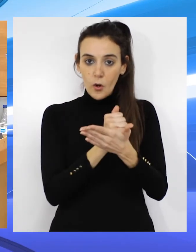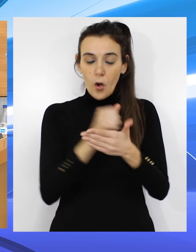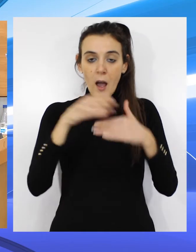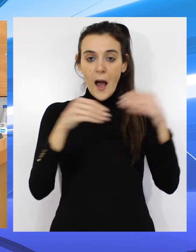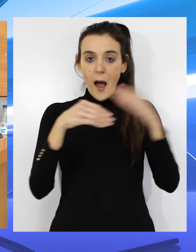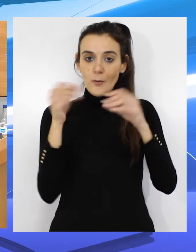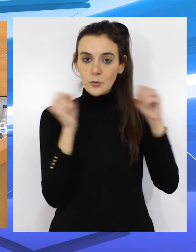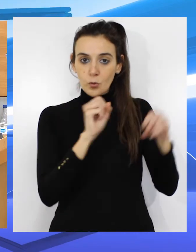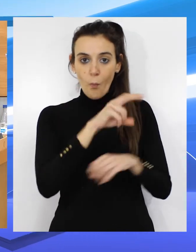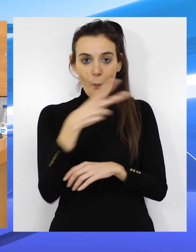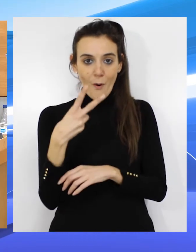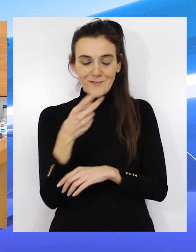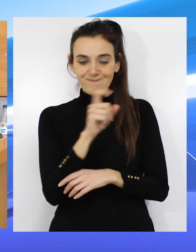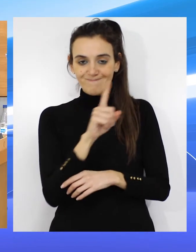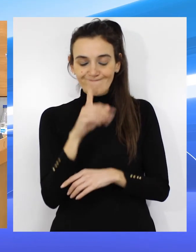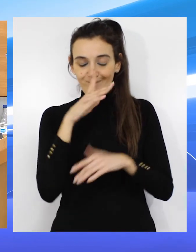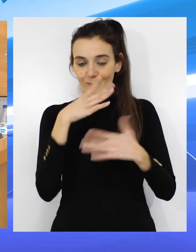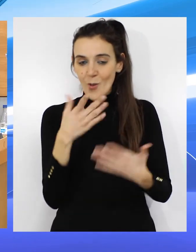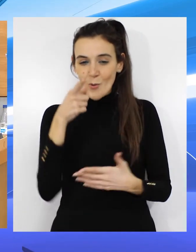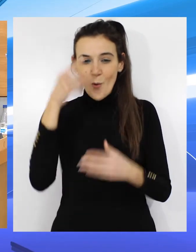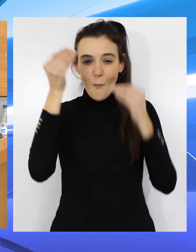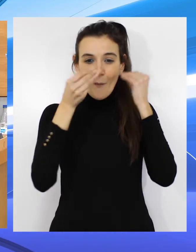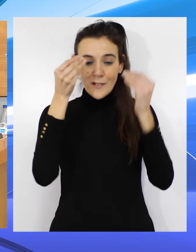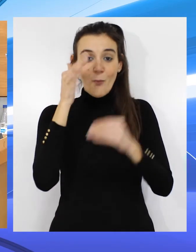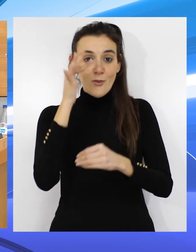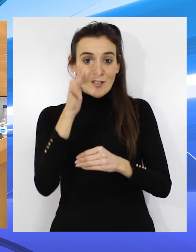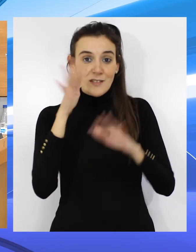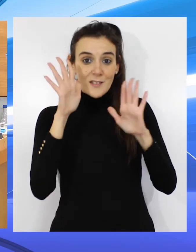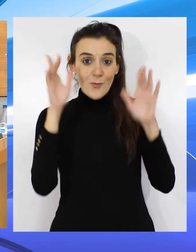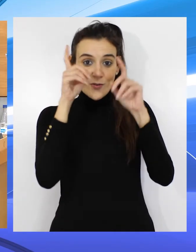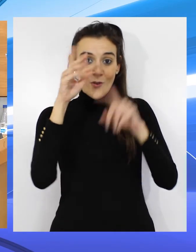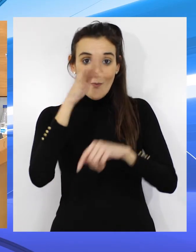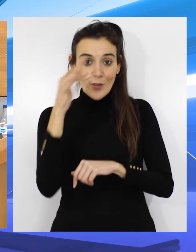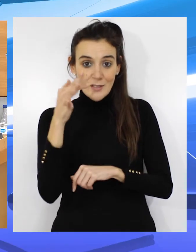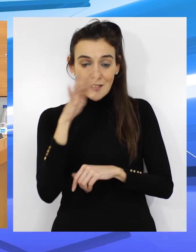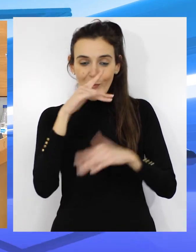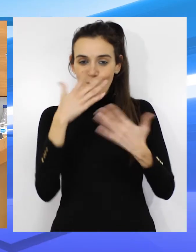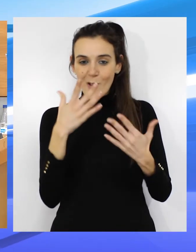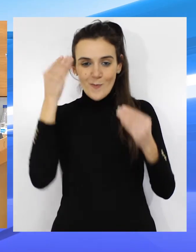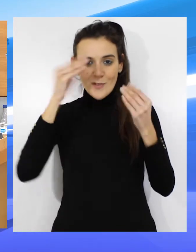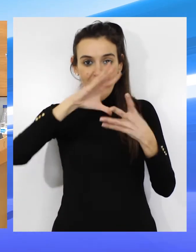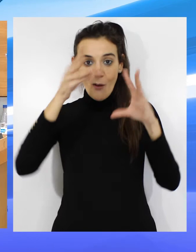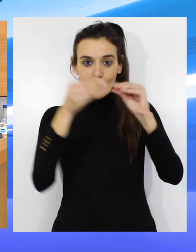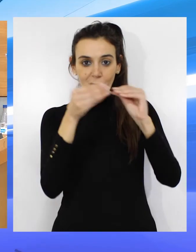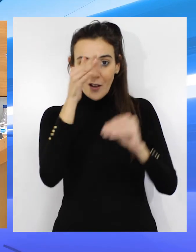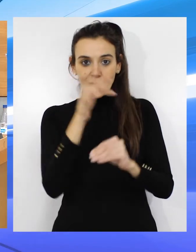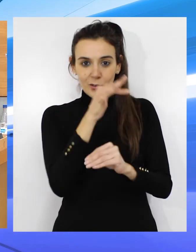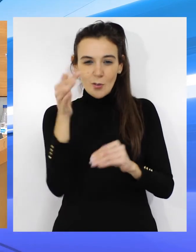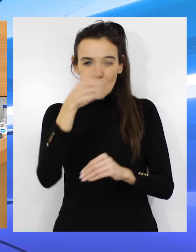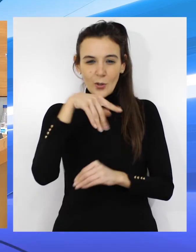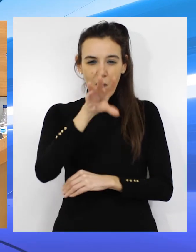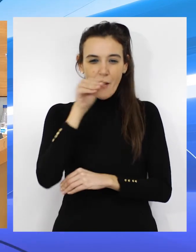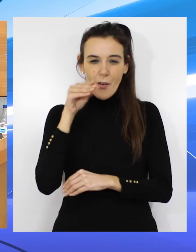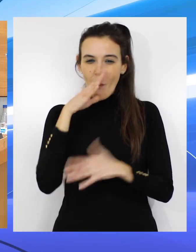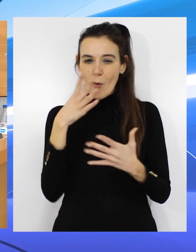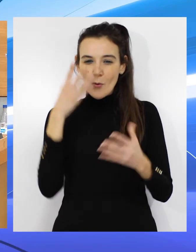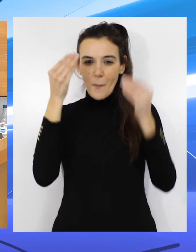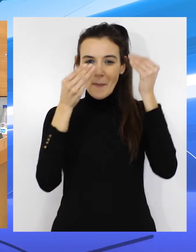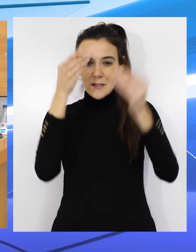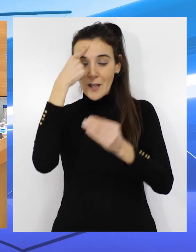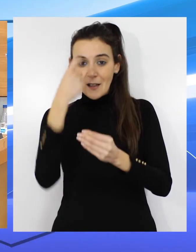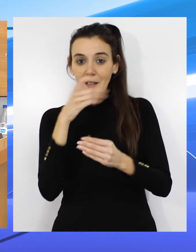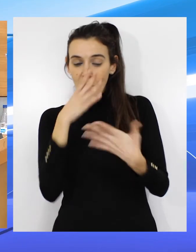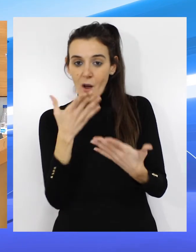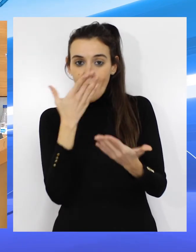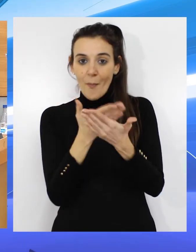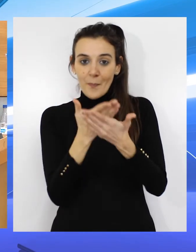menos Vox que se abstuvo. Porque creemos que la intención es positiva, pero no se adecua con la totalidad a lo que entendemos, ya que creemos